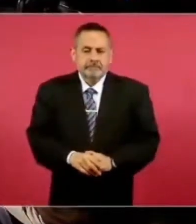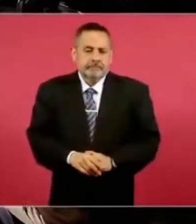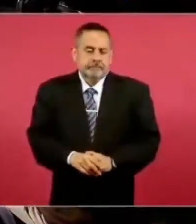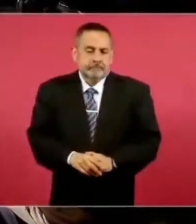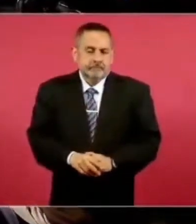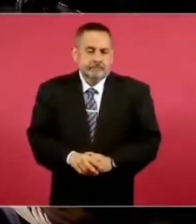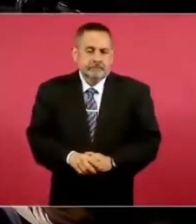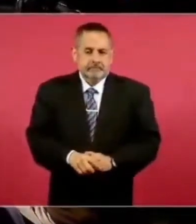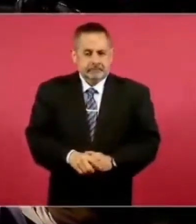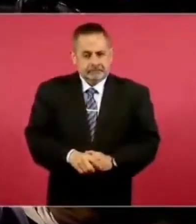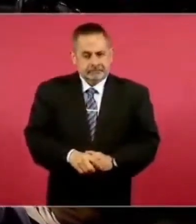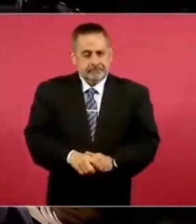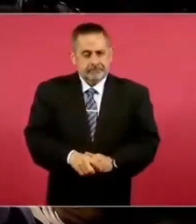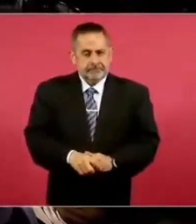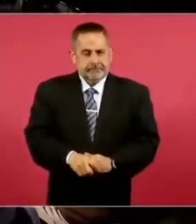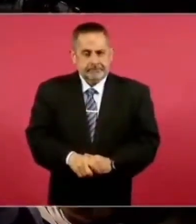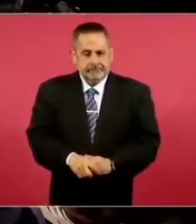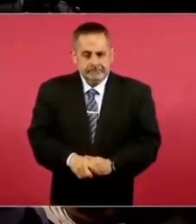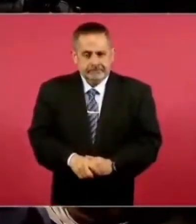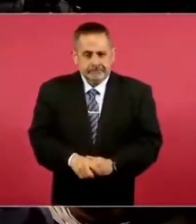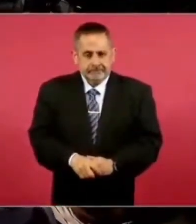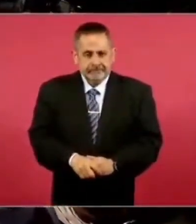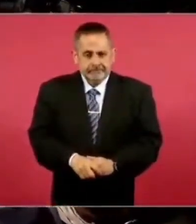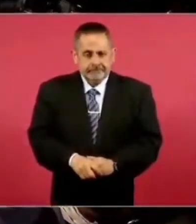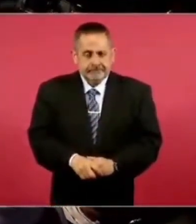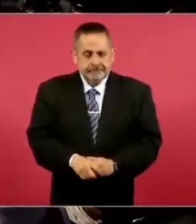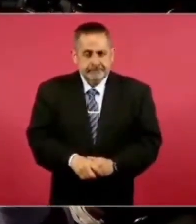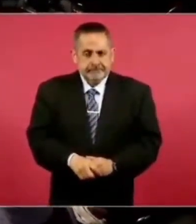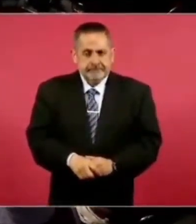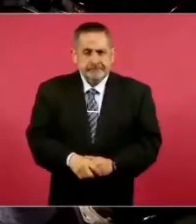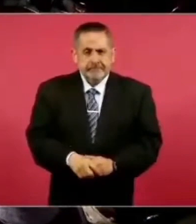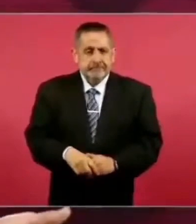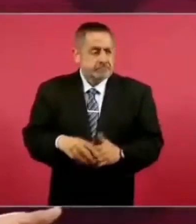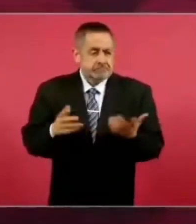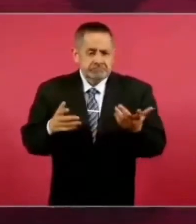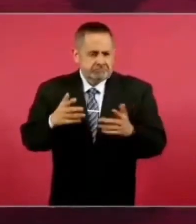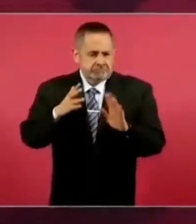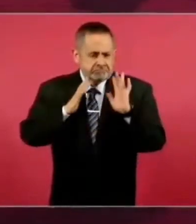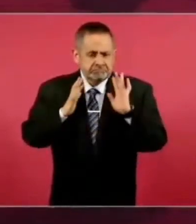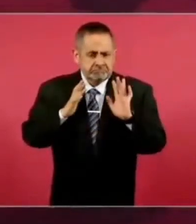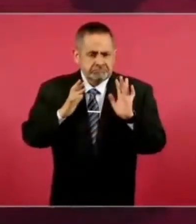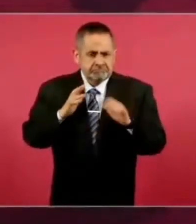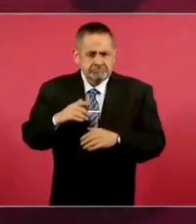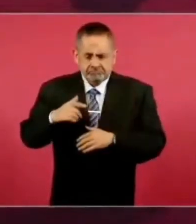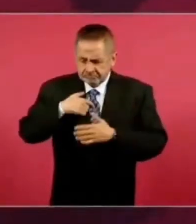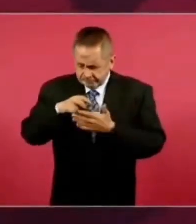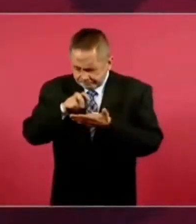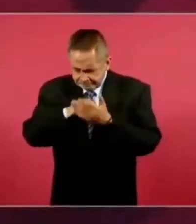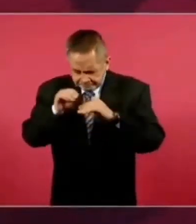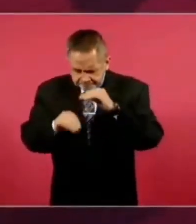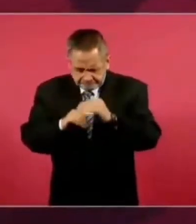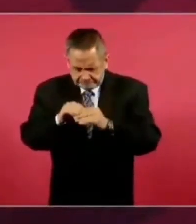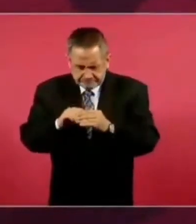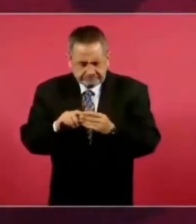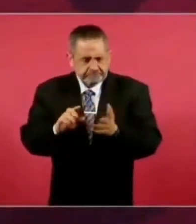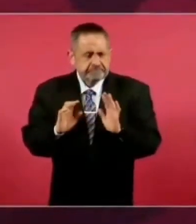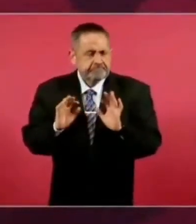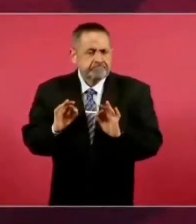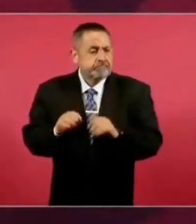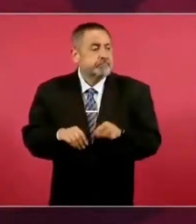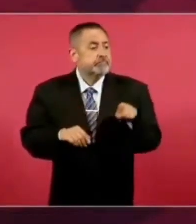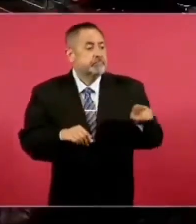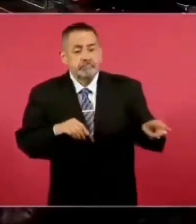Además, es legal, es legítimo que no estén de acuerdo,